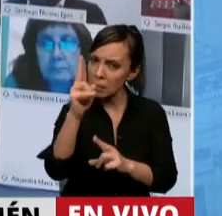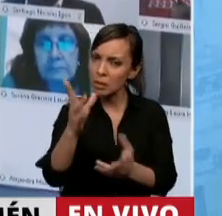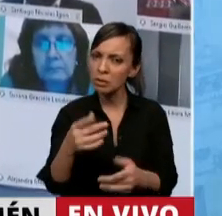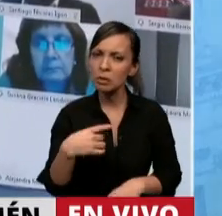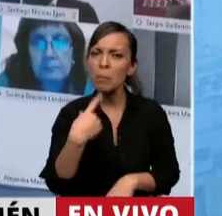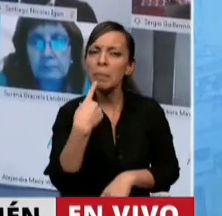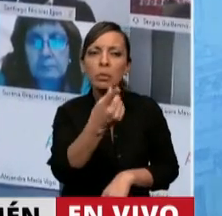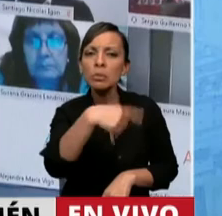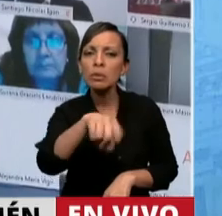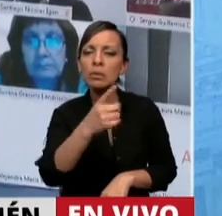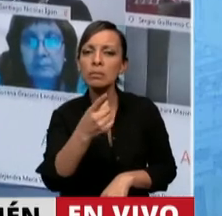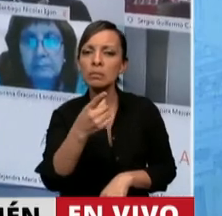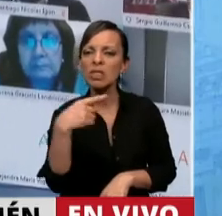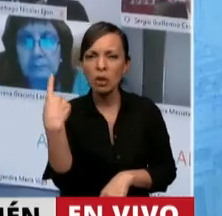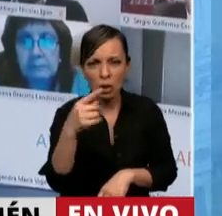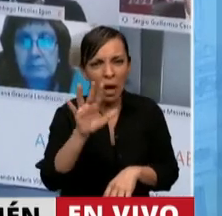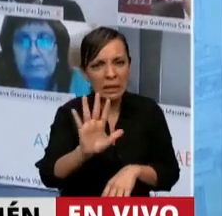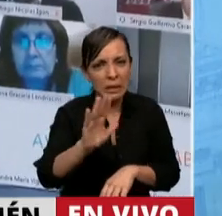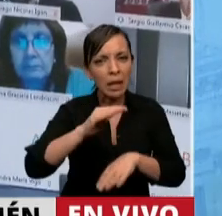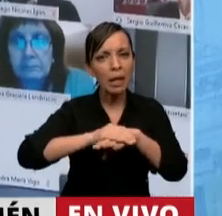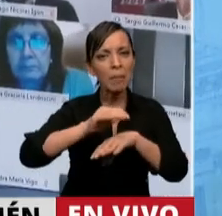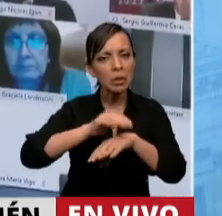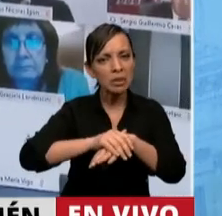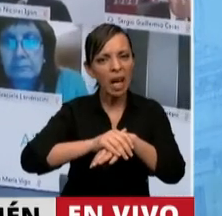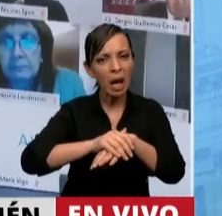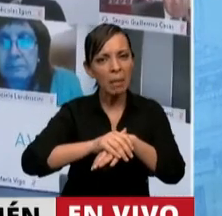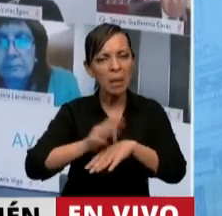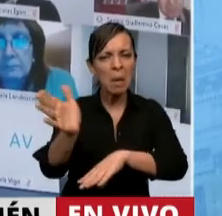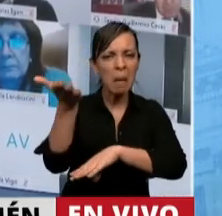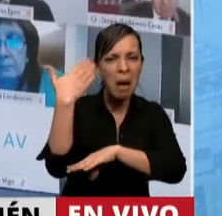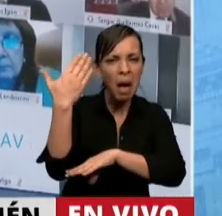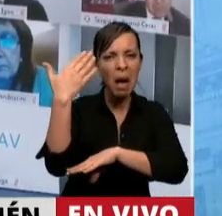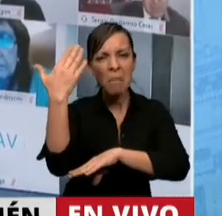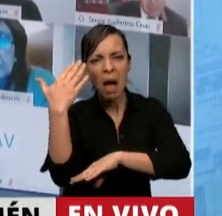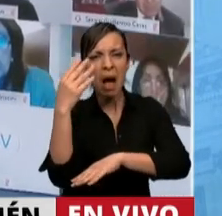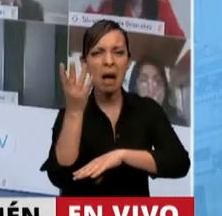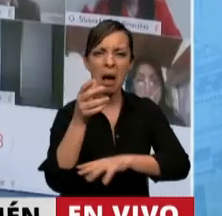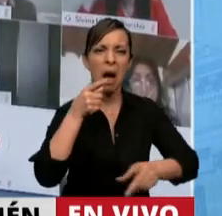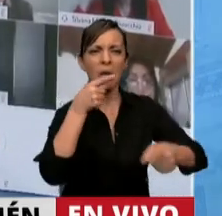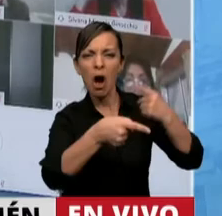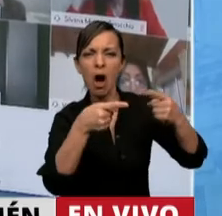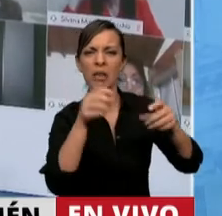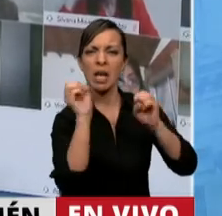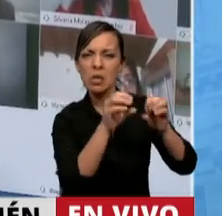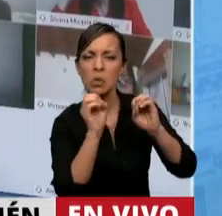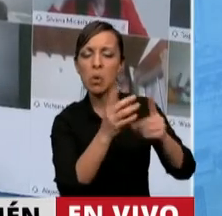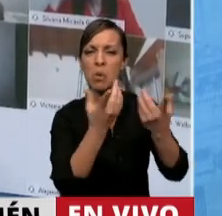responsable venir a este recinto con un discurso lleno de agravios y de odios